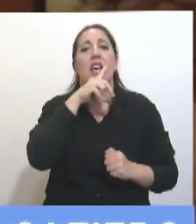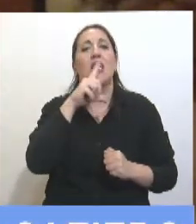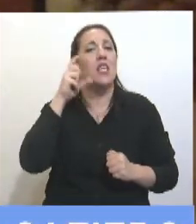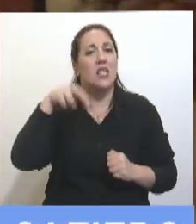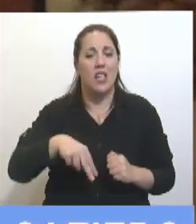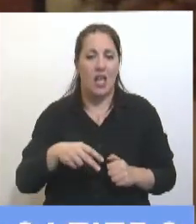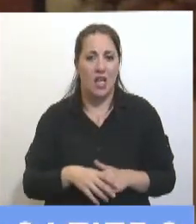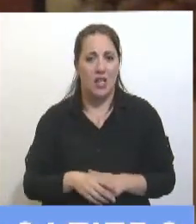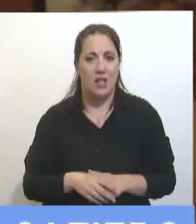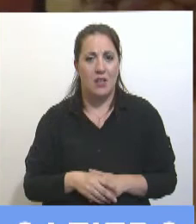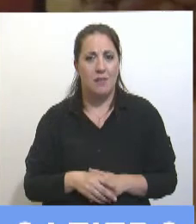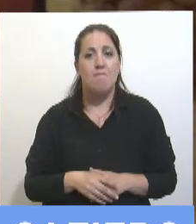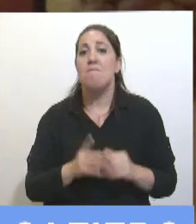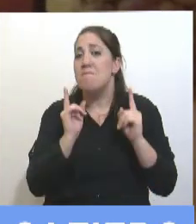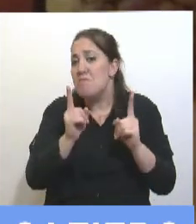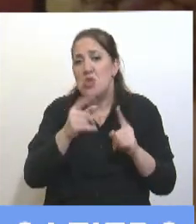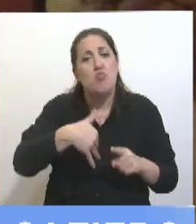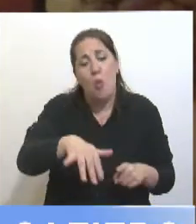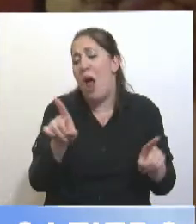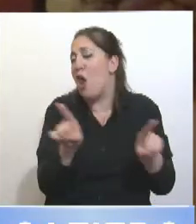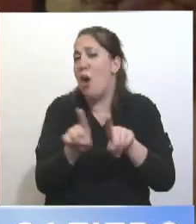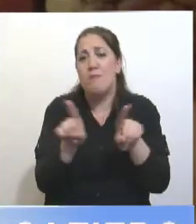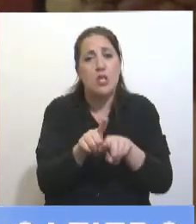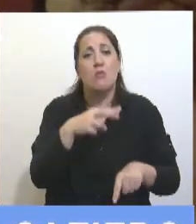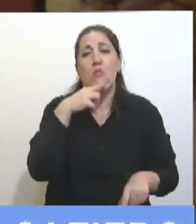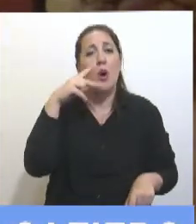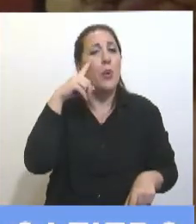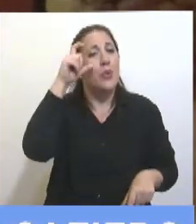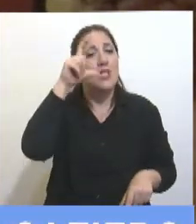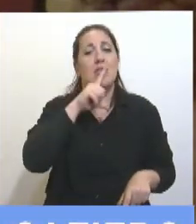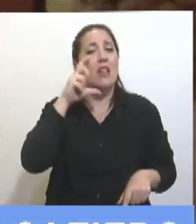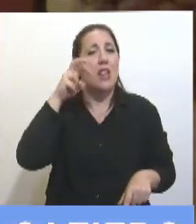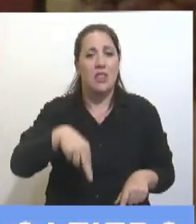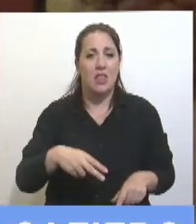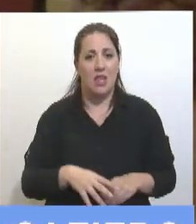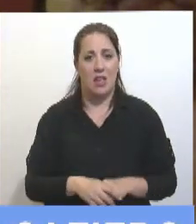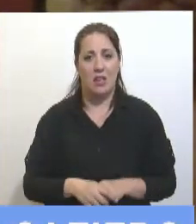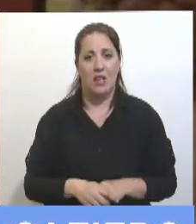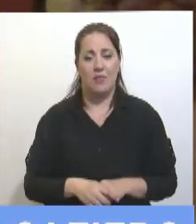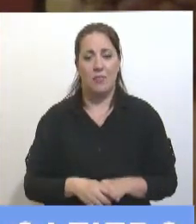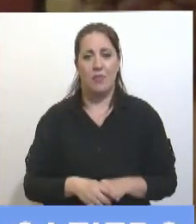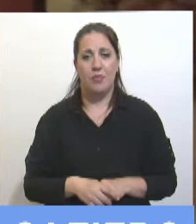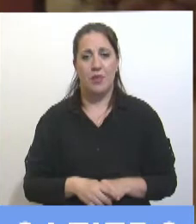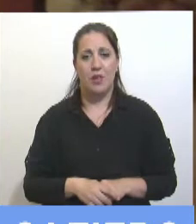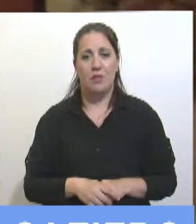Siempre va a pasar con Vicentín lo mismo. ¿Qué nos interesa a nosotros y al gobierno?